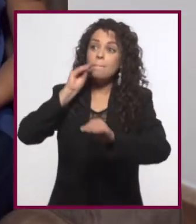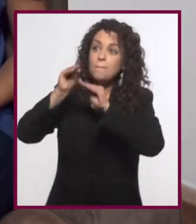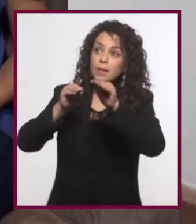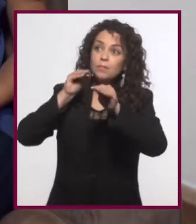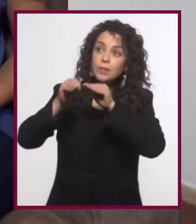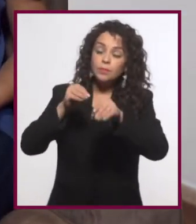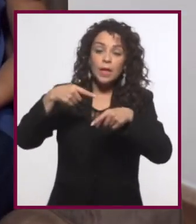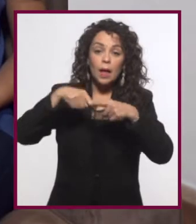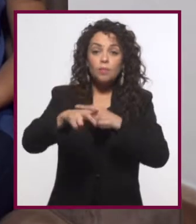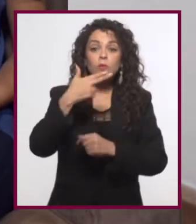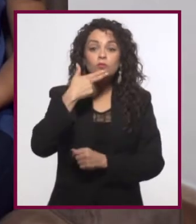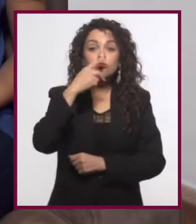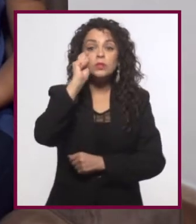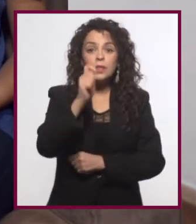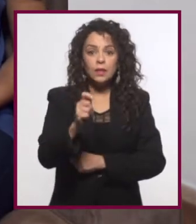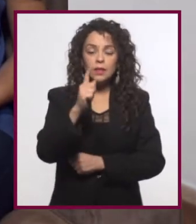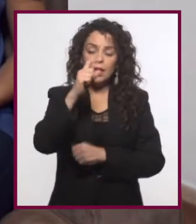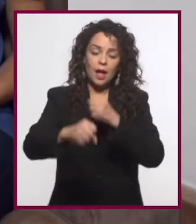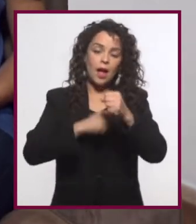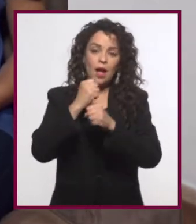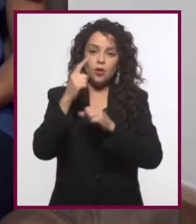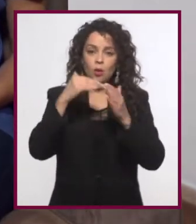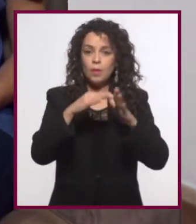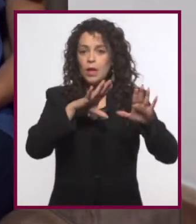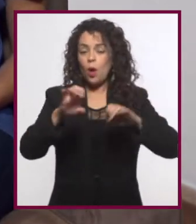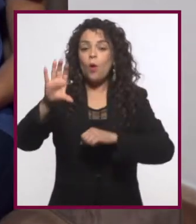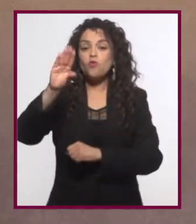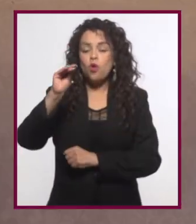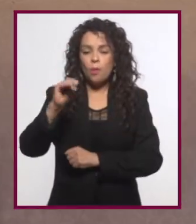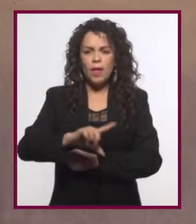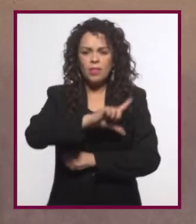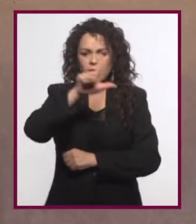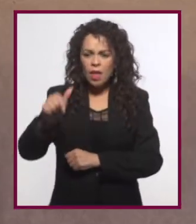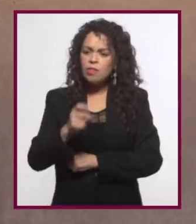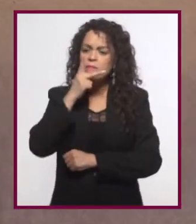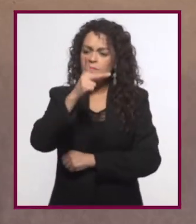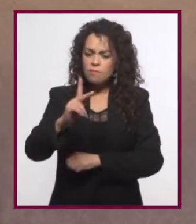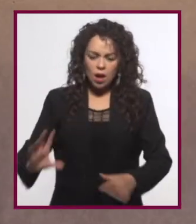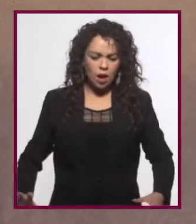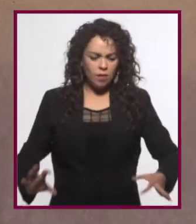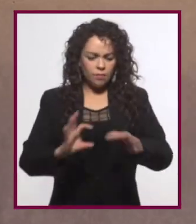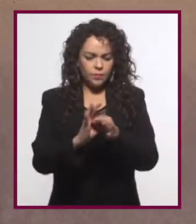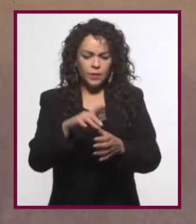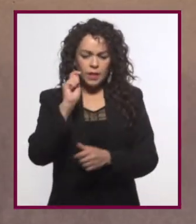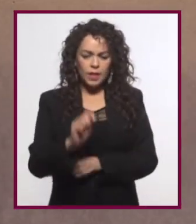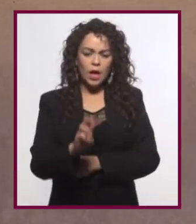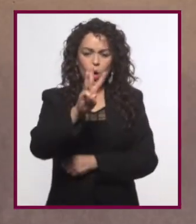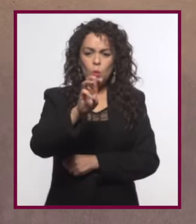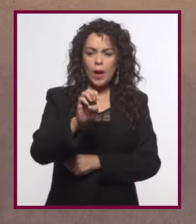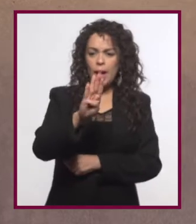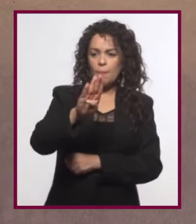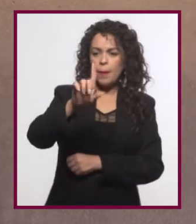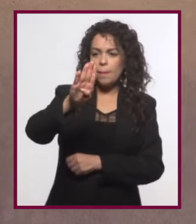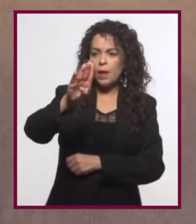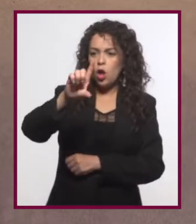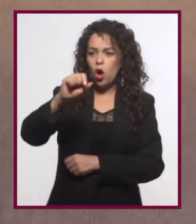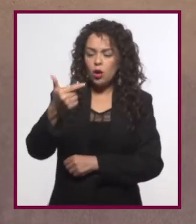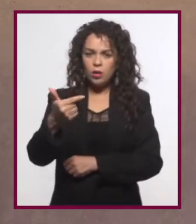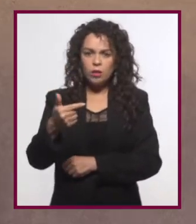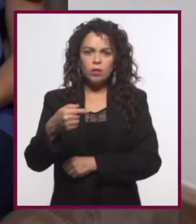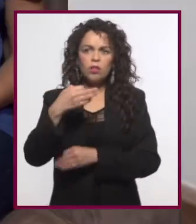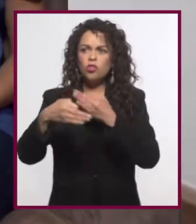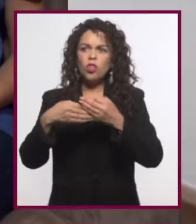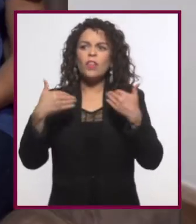comenzó a usarse en la década de los 90. Luego, la palabra se fusionó para dar paso a weblog. Palabra que muchos